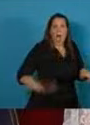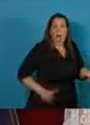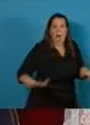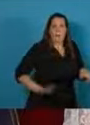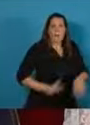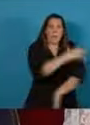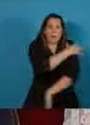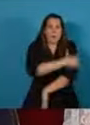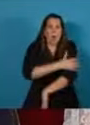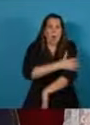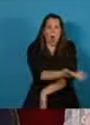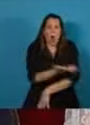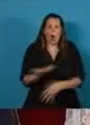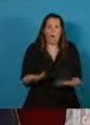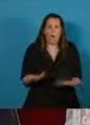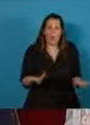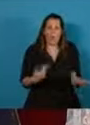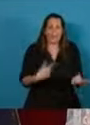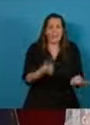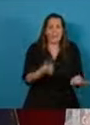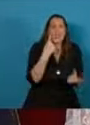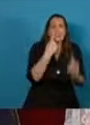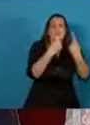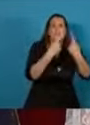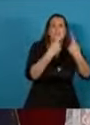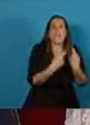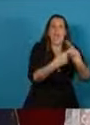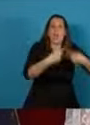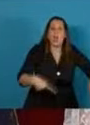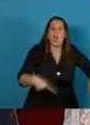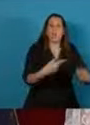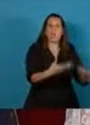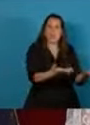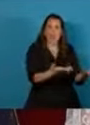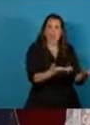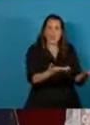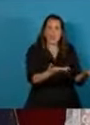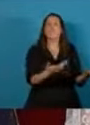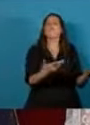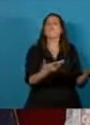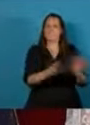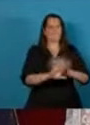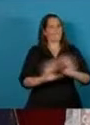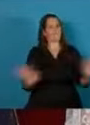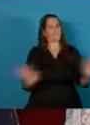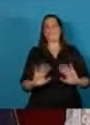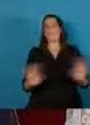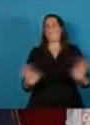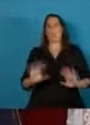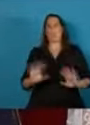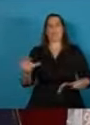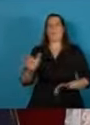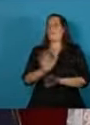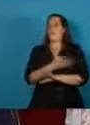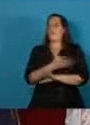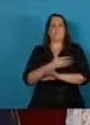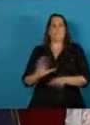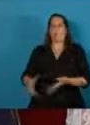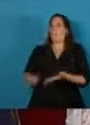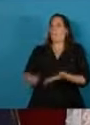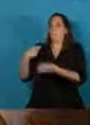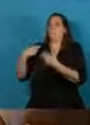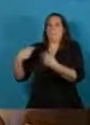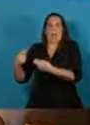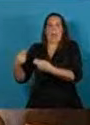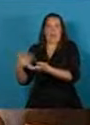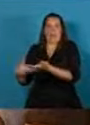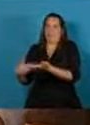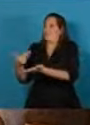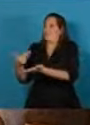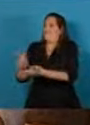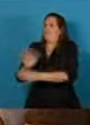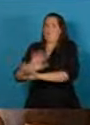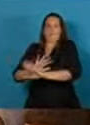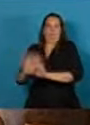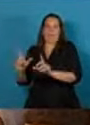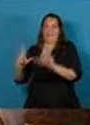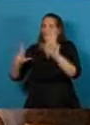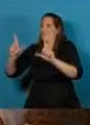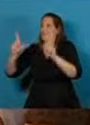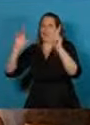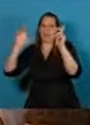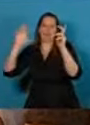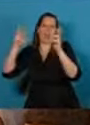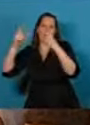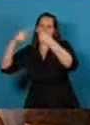queremos una prensa independiente del poder e independiente de los recursos que la atan al poder por eso